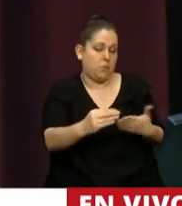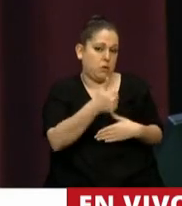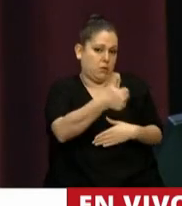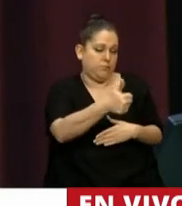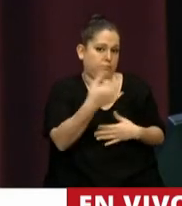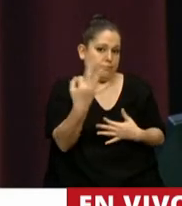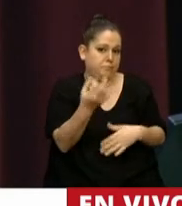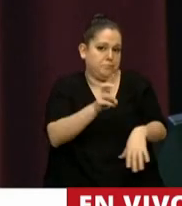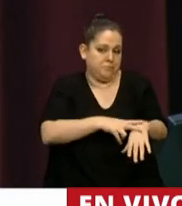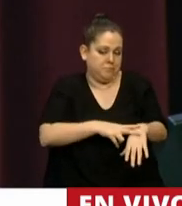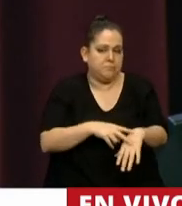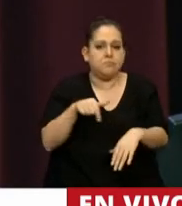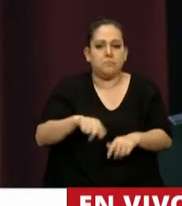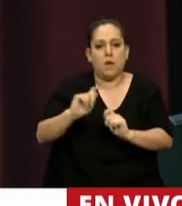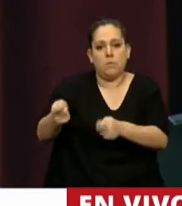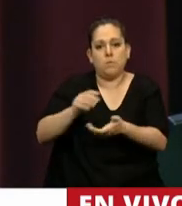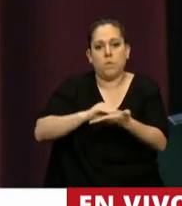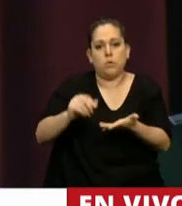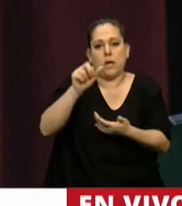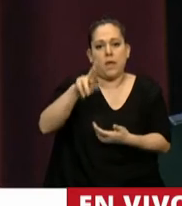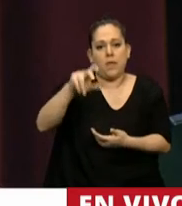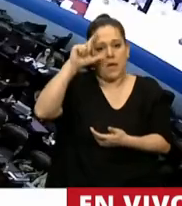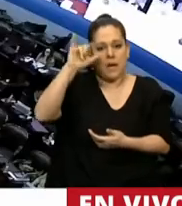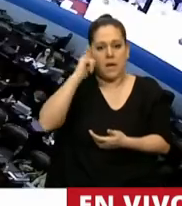Tiene la palabra la diputada Roxana Reyes.